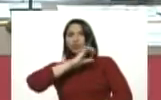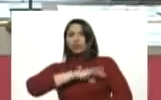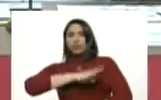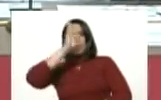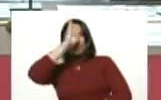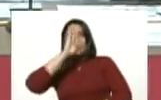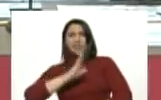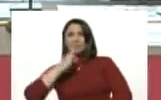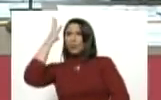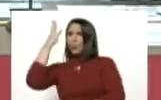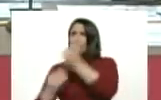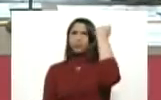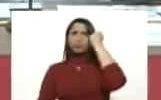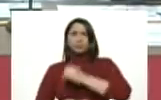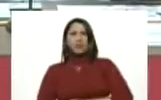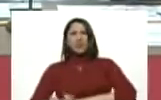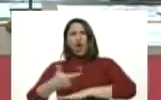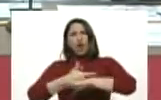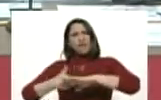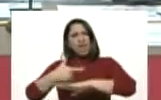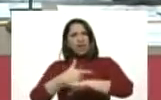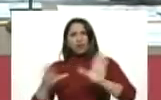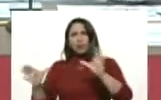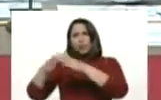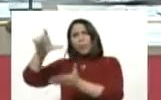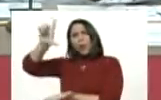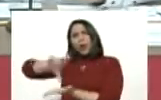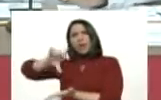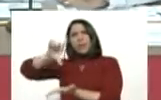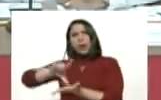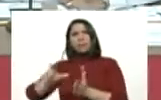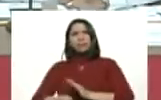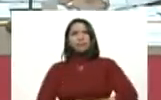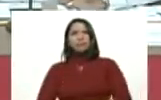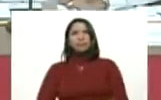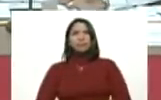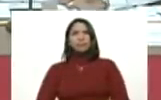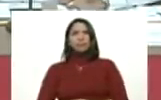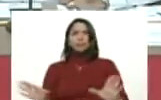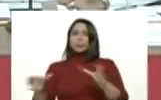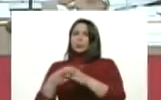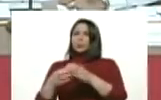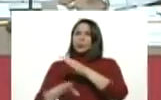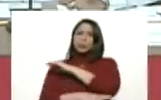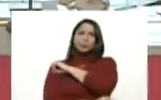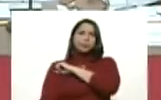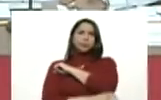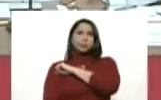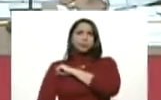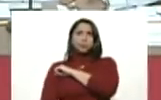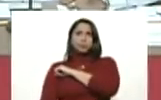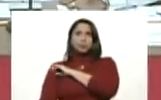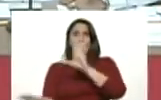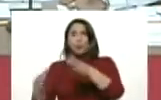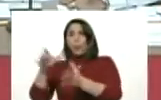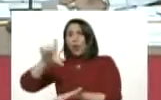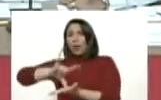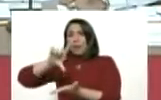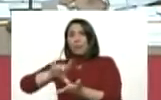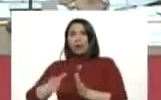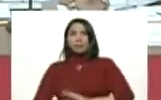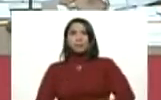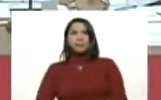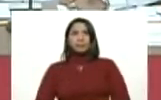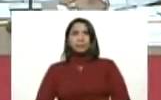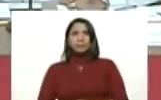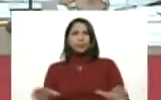de Brasil, huyendo de los gobiernos del Grupo de Lima, que es un club de estafadores del Grupo de Lima, de